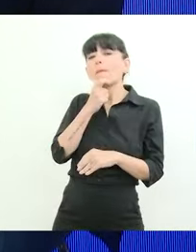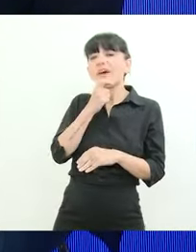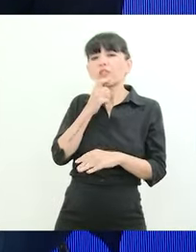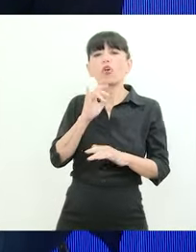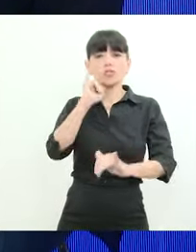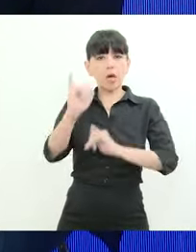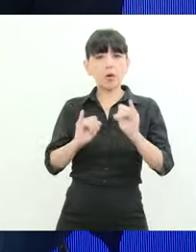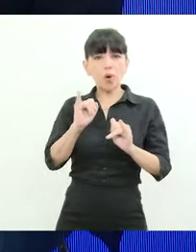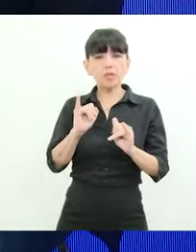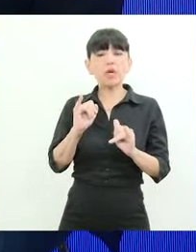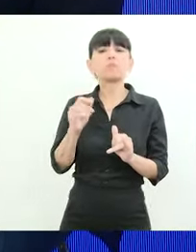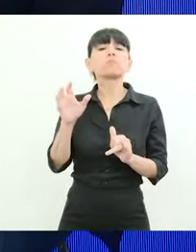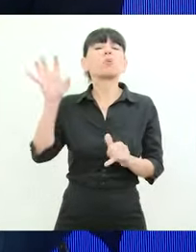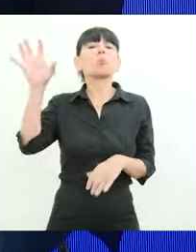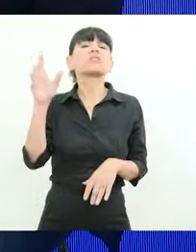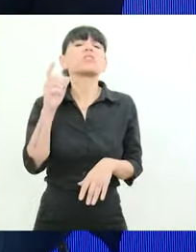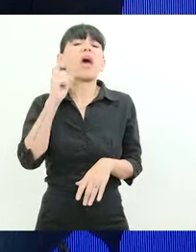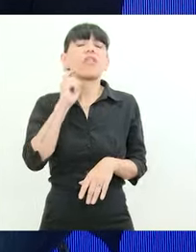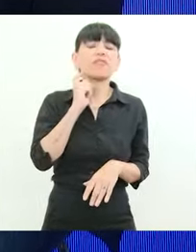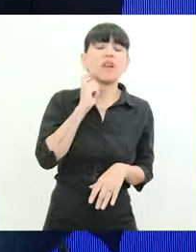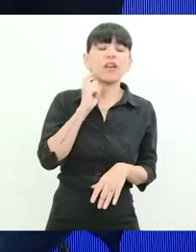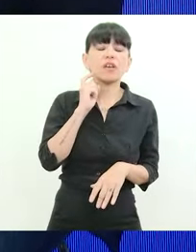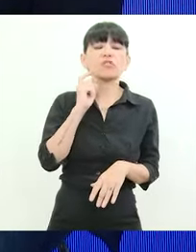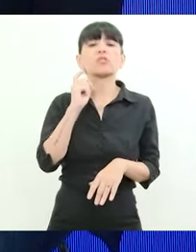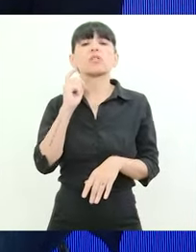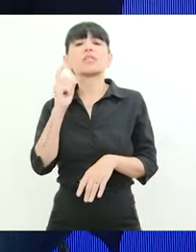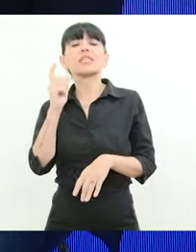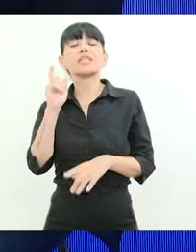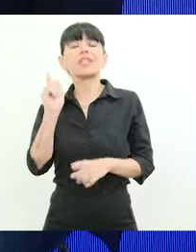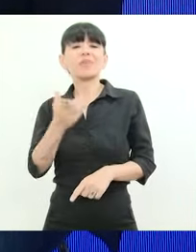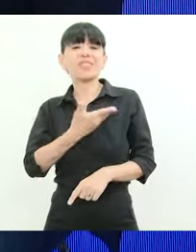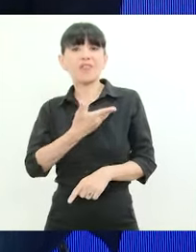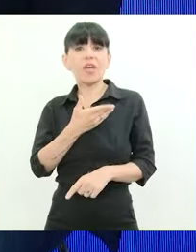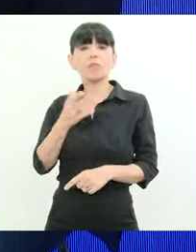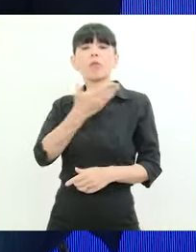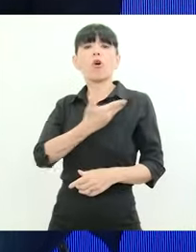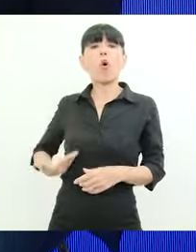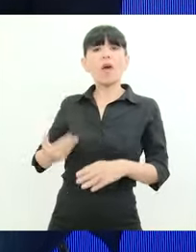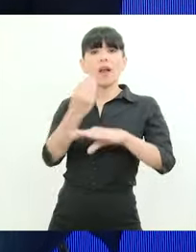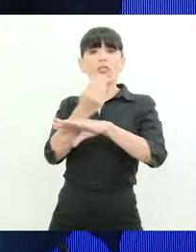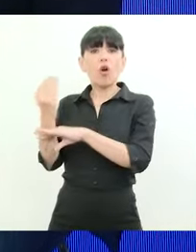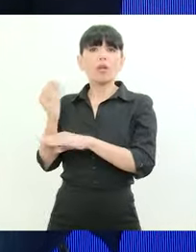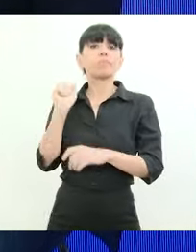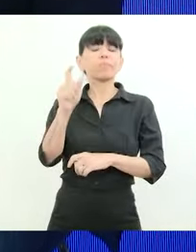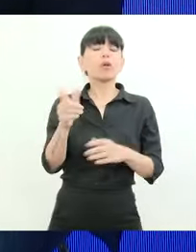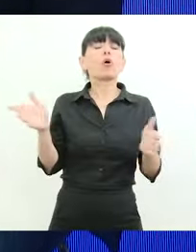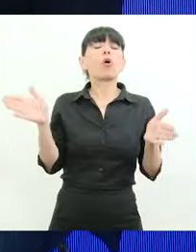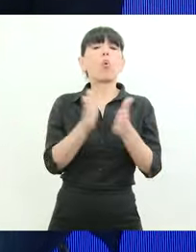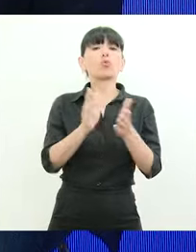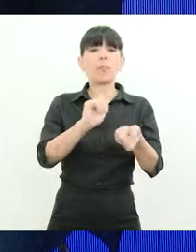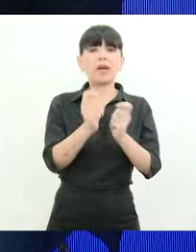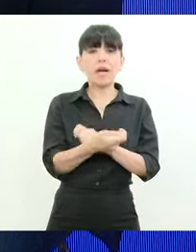En provincias de Entre Ríos y Santa Fe son dos gobernadores de Juntos por el Cambio, Puyaro y Frigerio